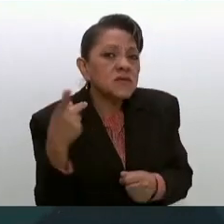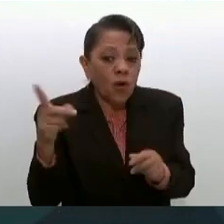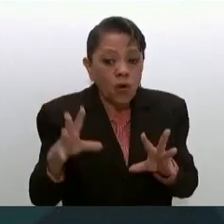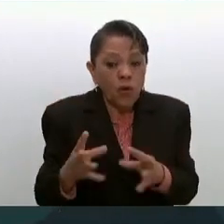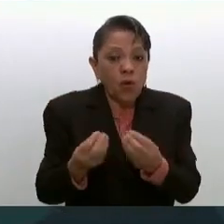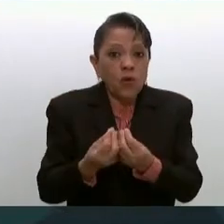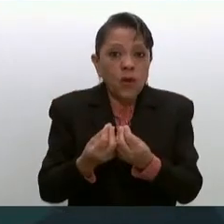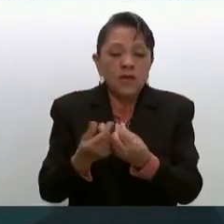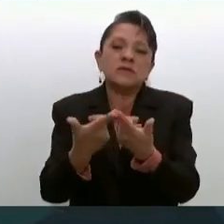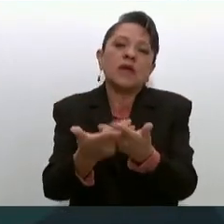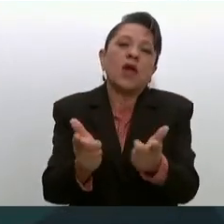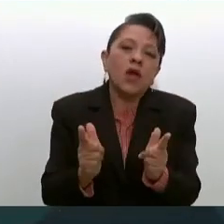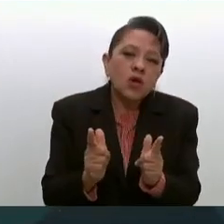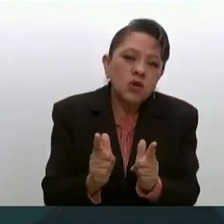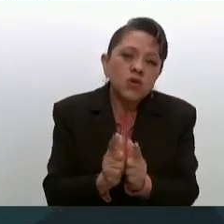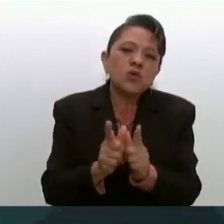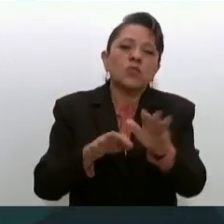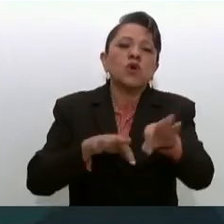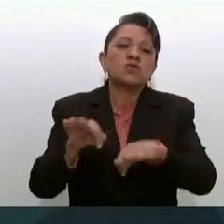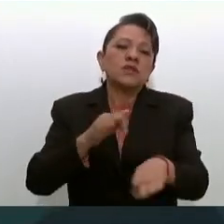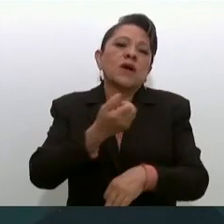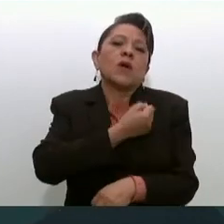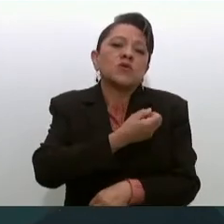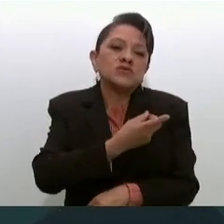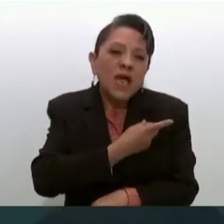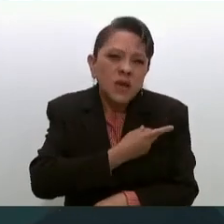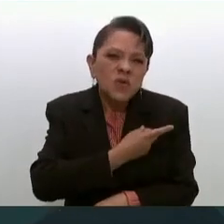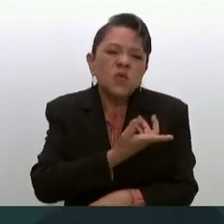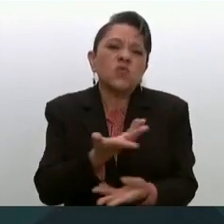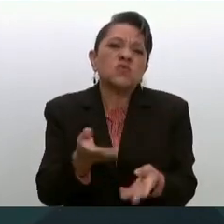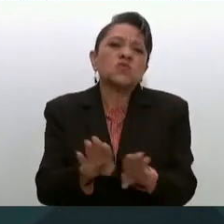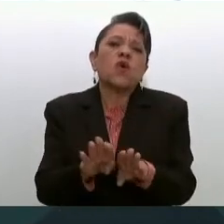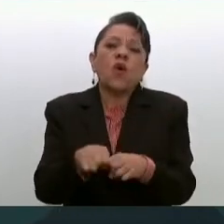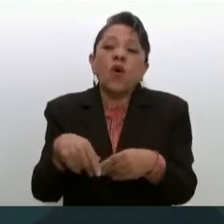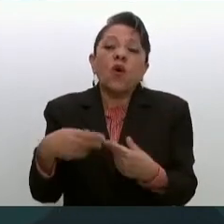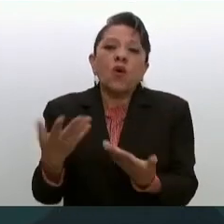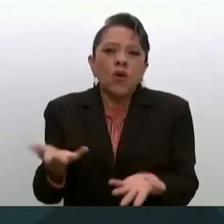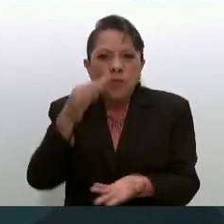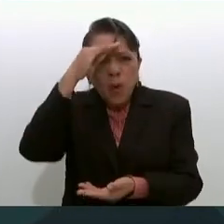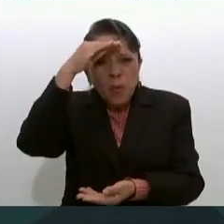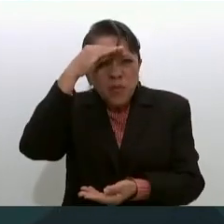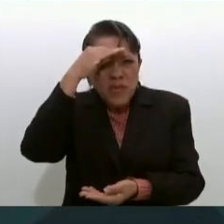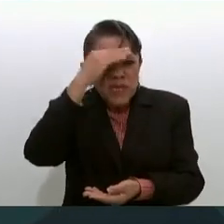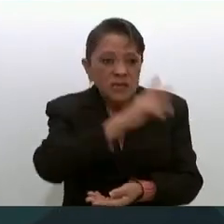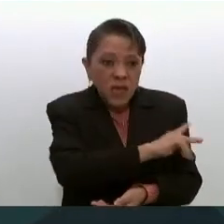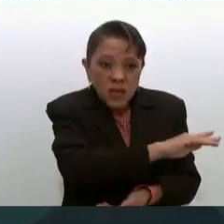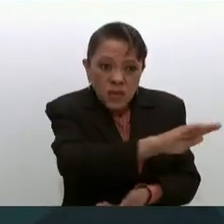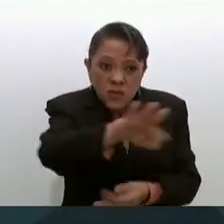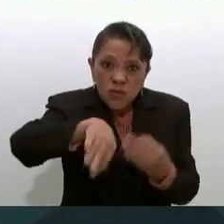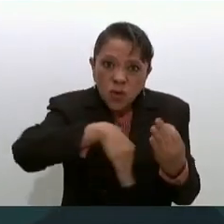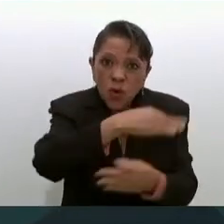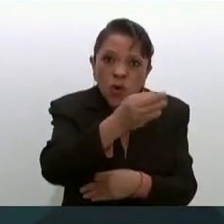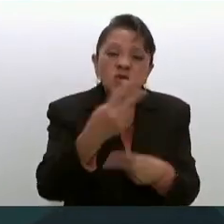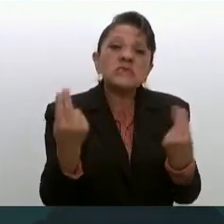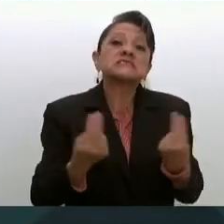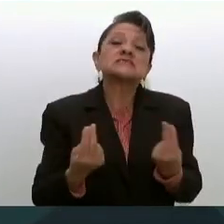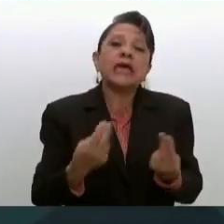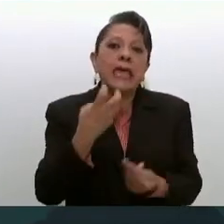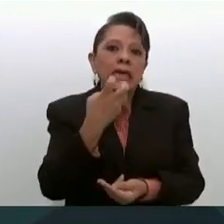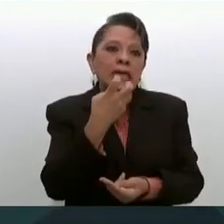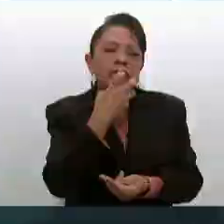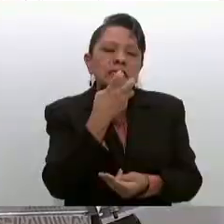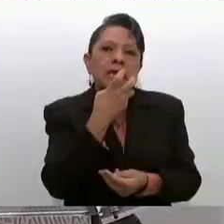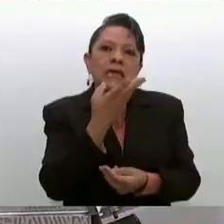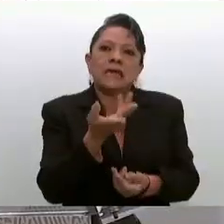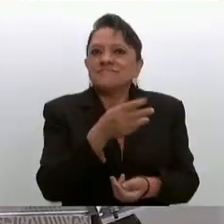trabajo en salud, el pensar de la población en cuanto a su salud. Esas son sus inquietudes, lo acaba